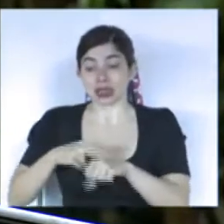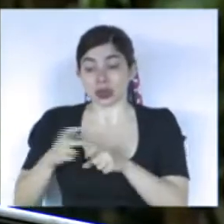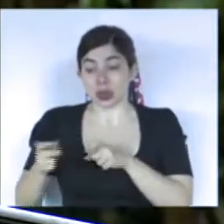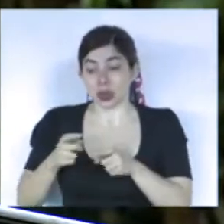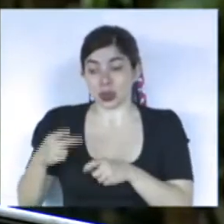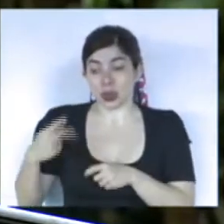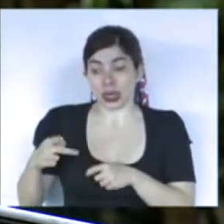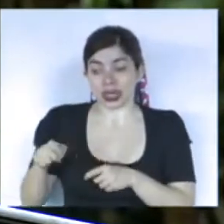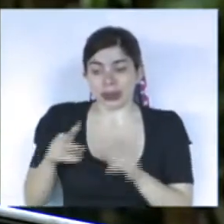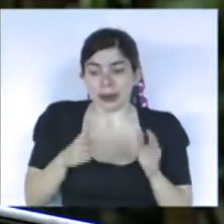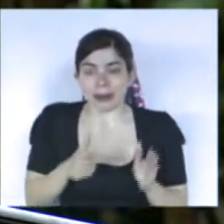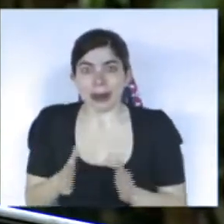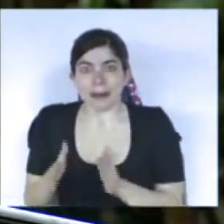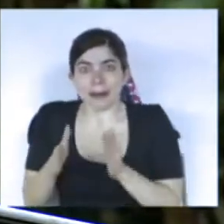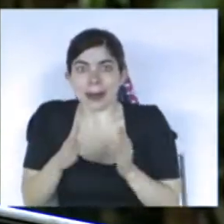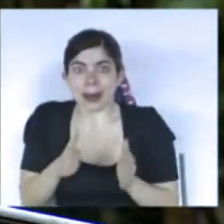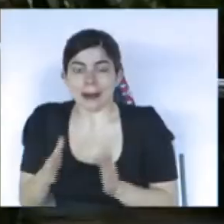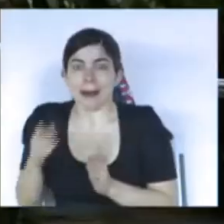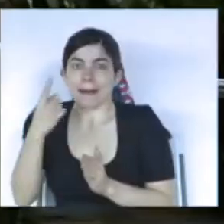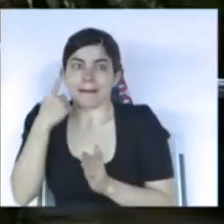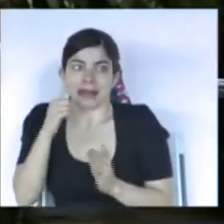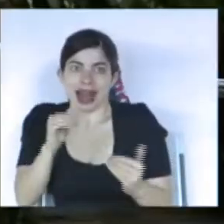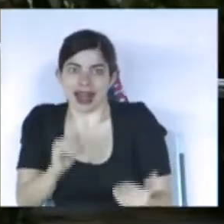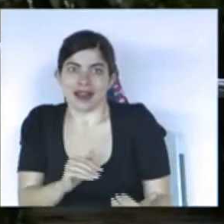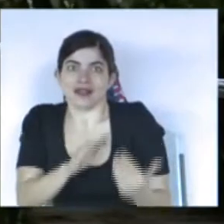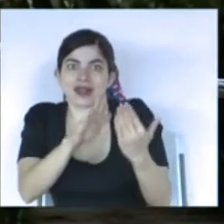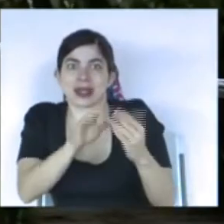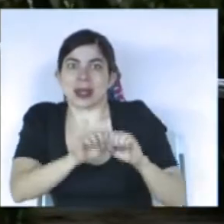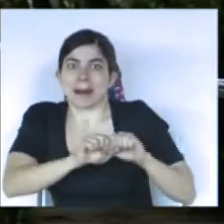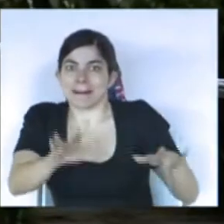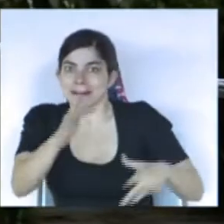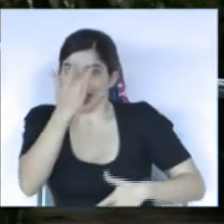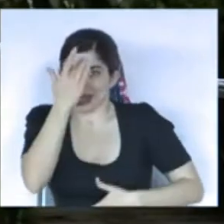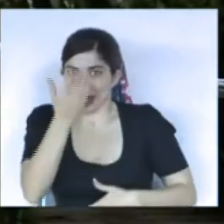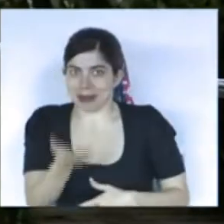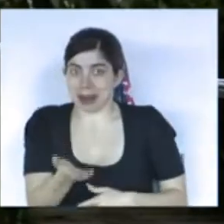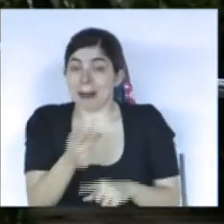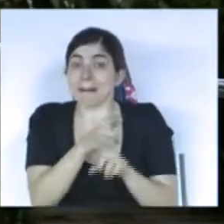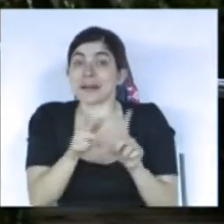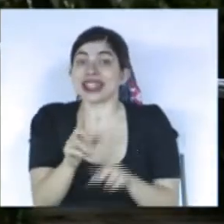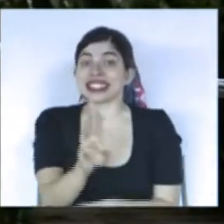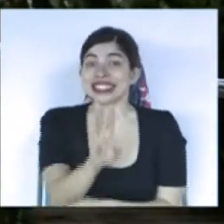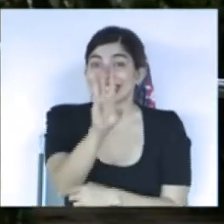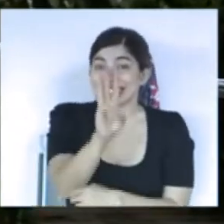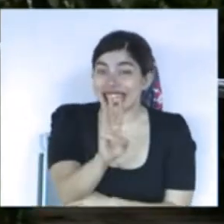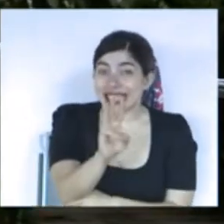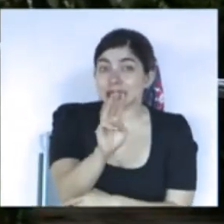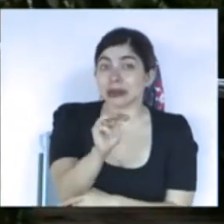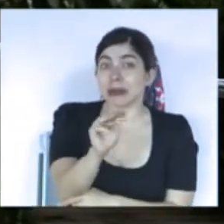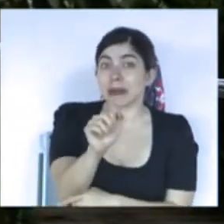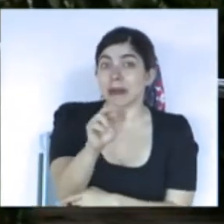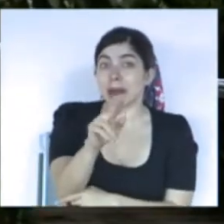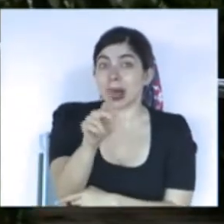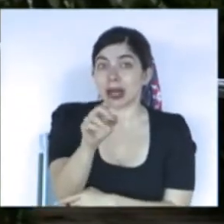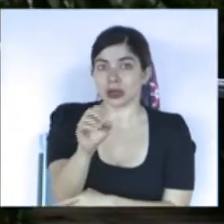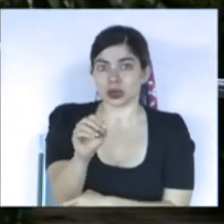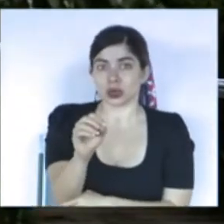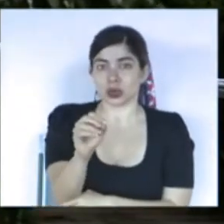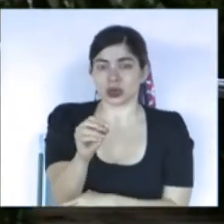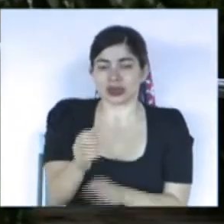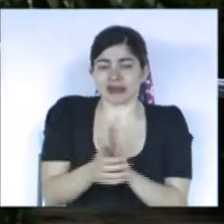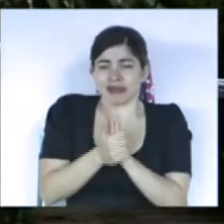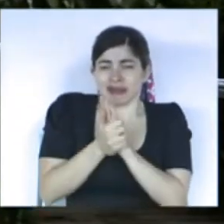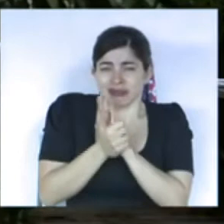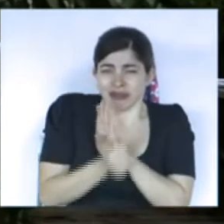la preparación para enfrentar esta pandemia. Pero a partir del 6 de marzo solamente la gran capacidad